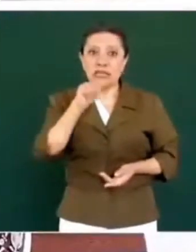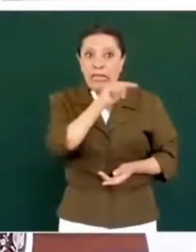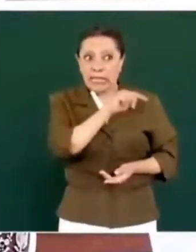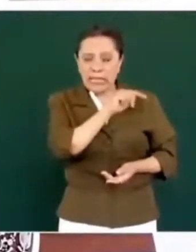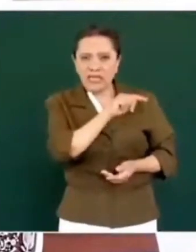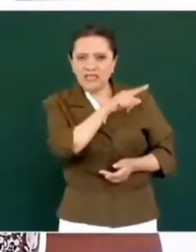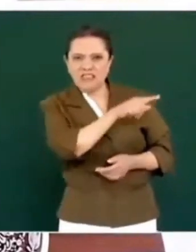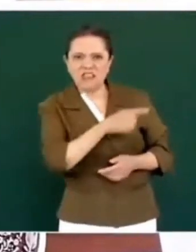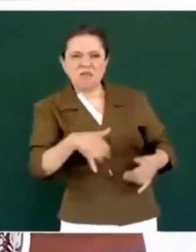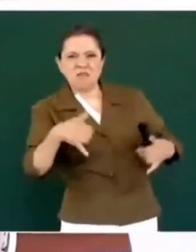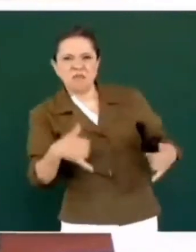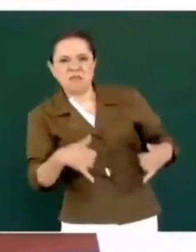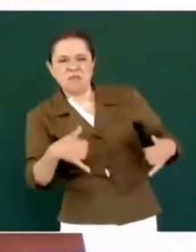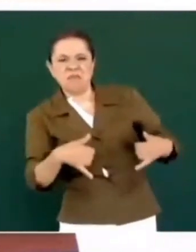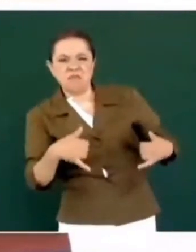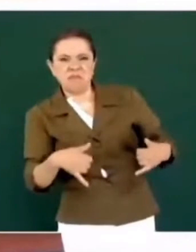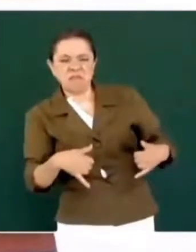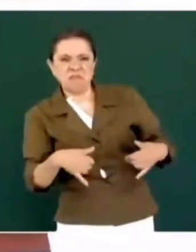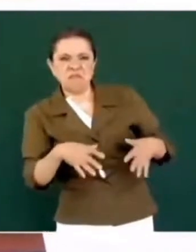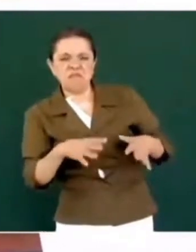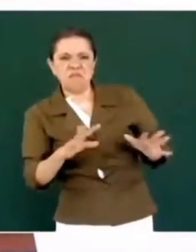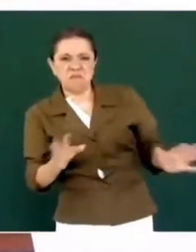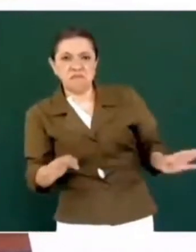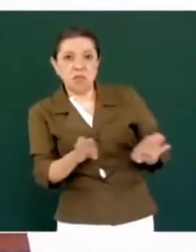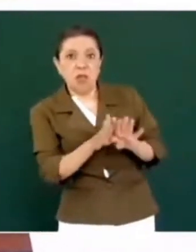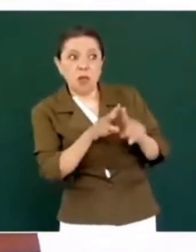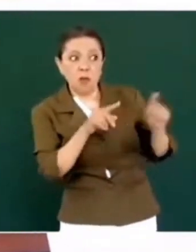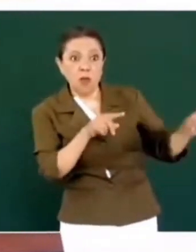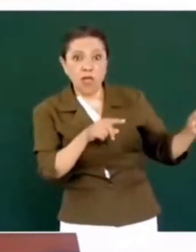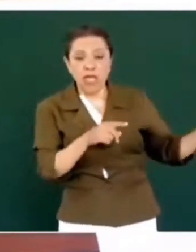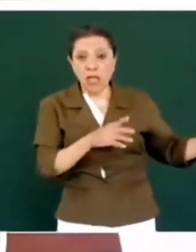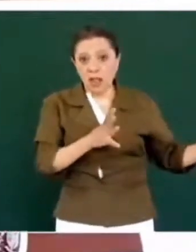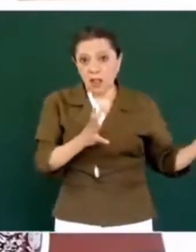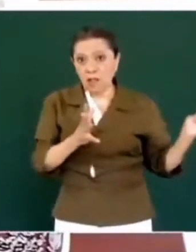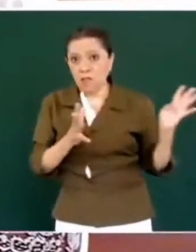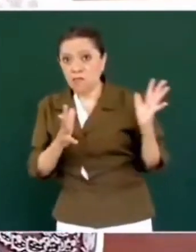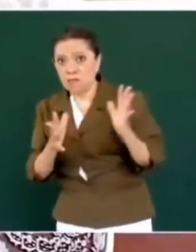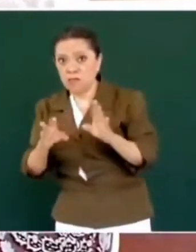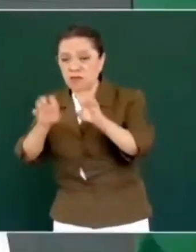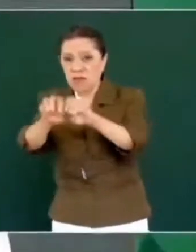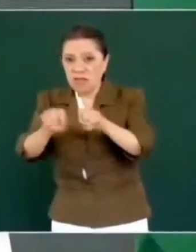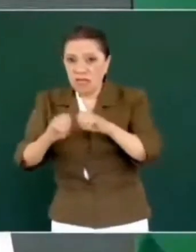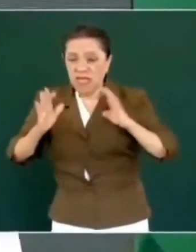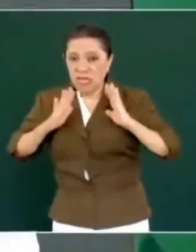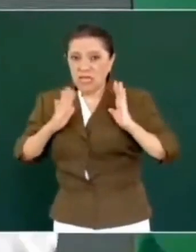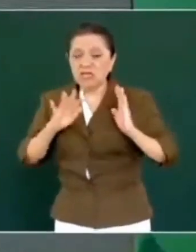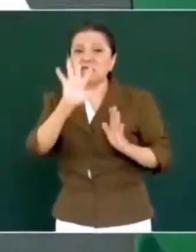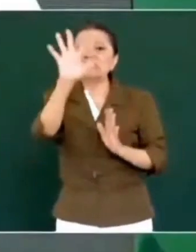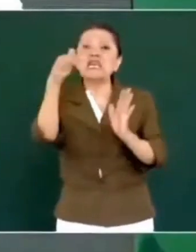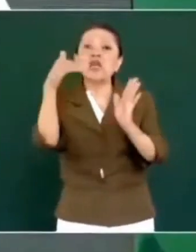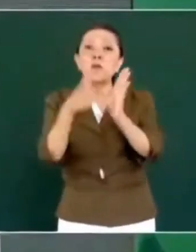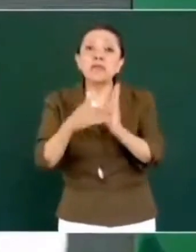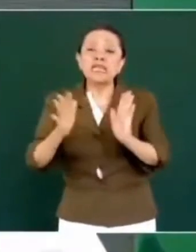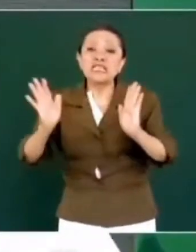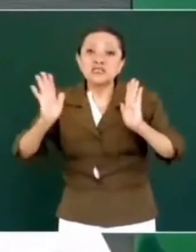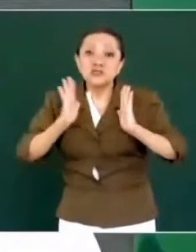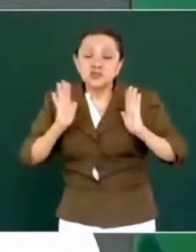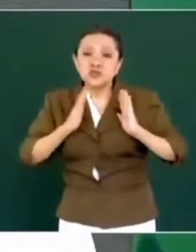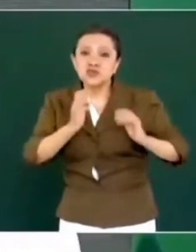Con un ejército. Como de 5.000 soldados. Que supuestamente